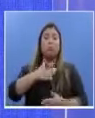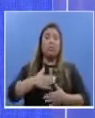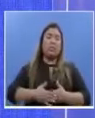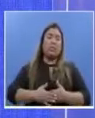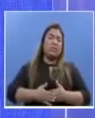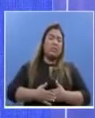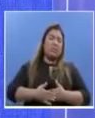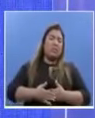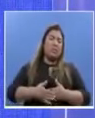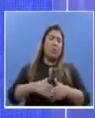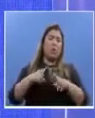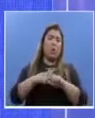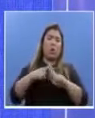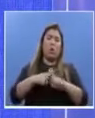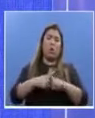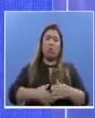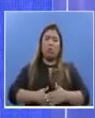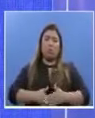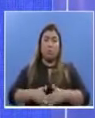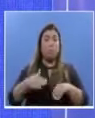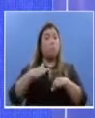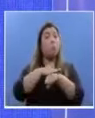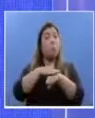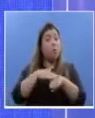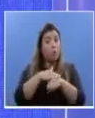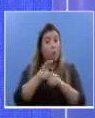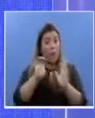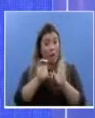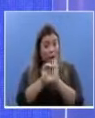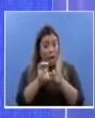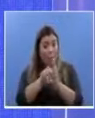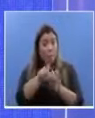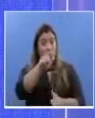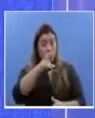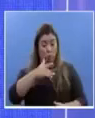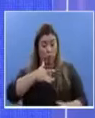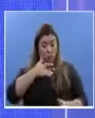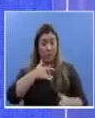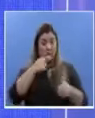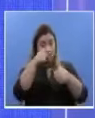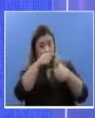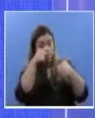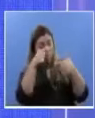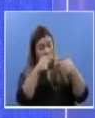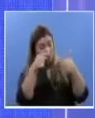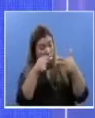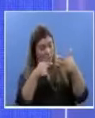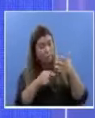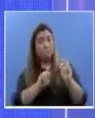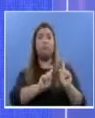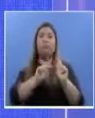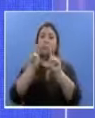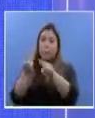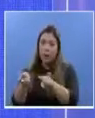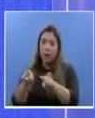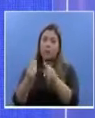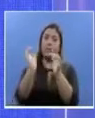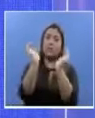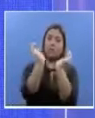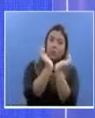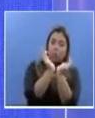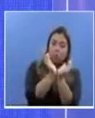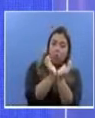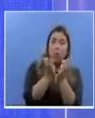para que visiten los centros de salud o las unidades ejecutoras de la caja